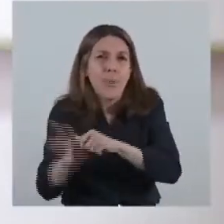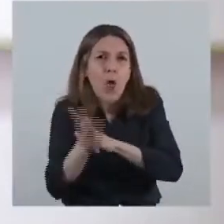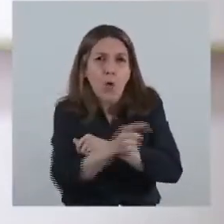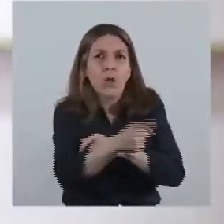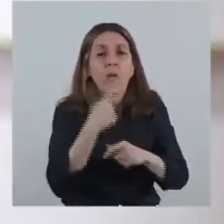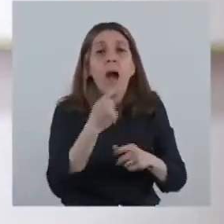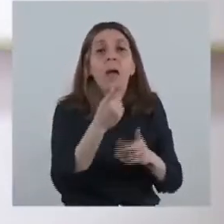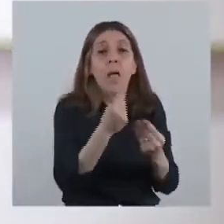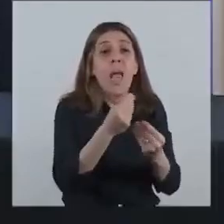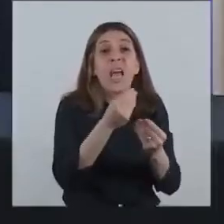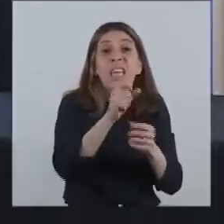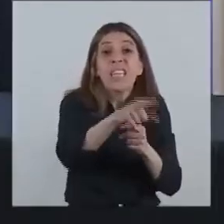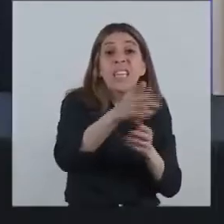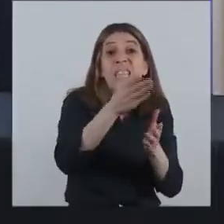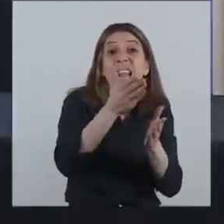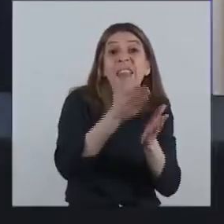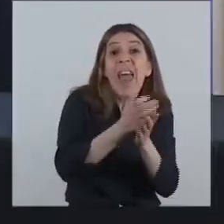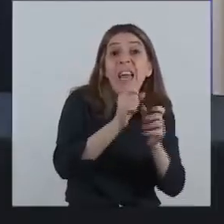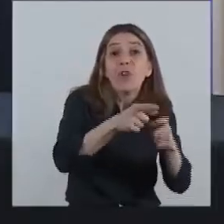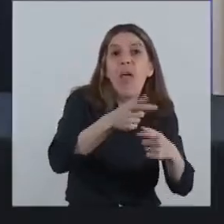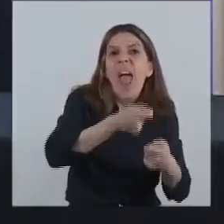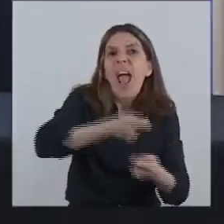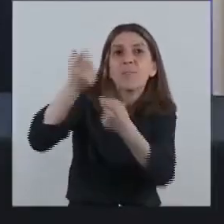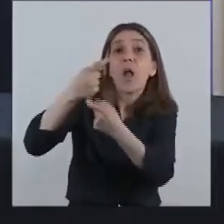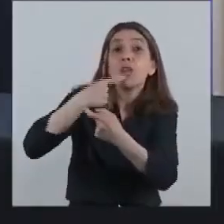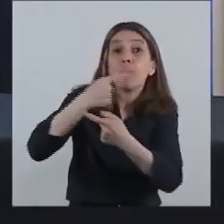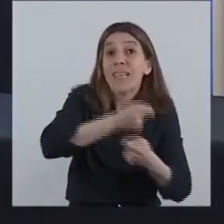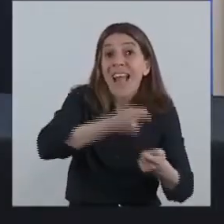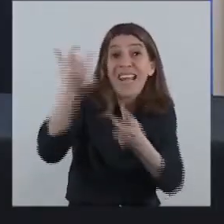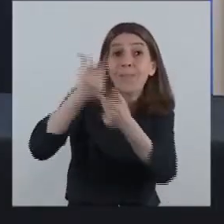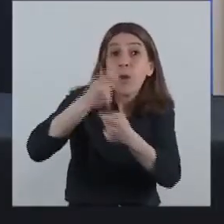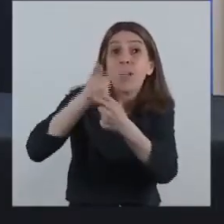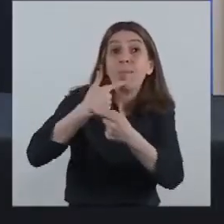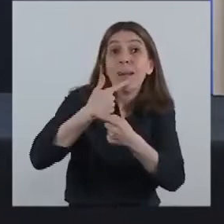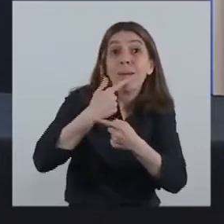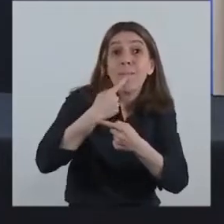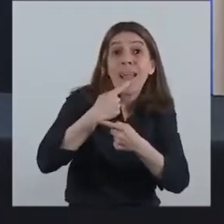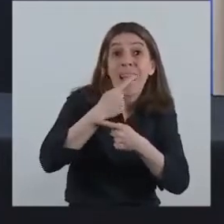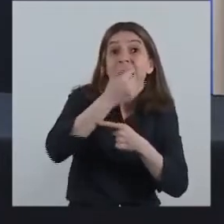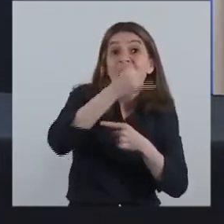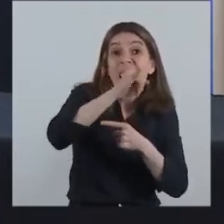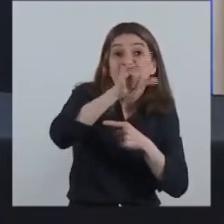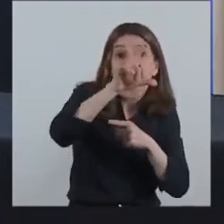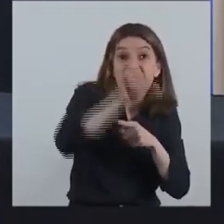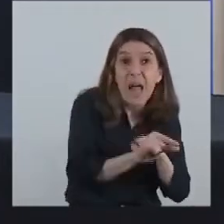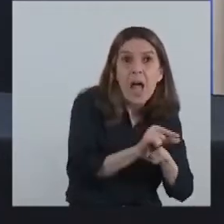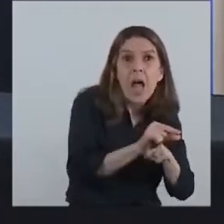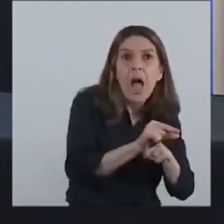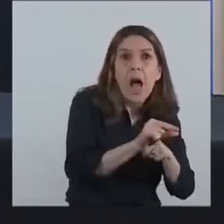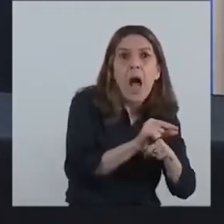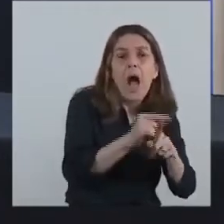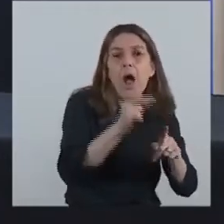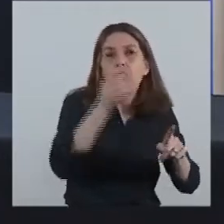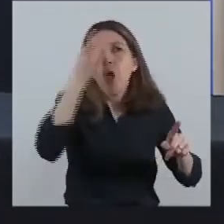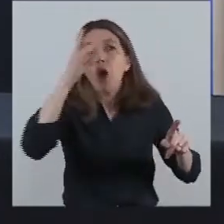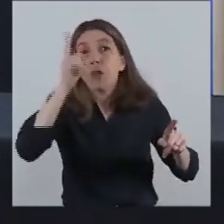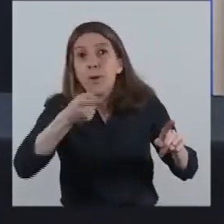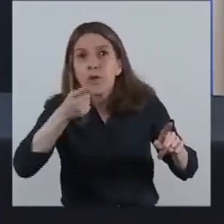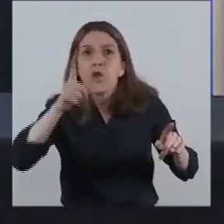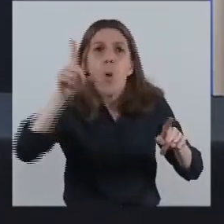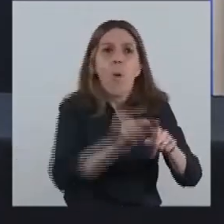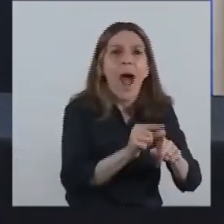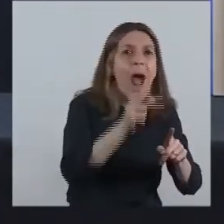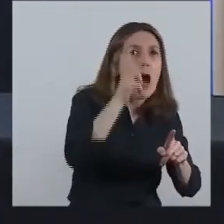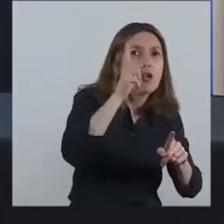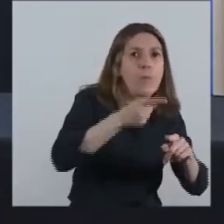de los derechos de exportación de metales al 8%, partiendo del 12% actual, que es el tope, el